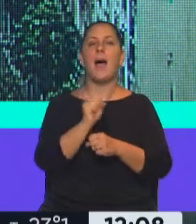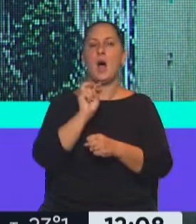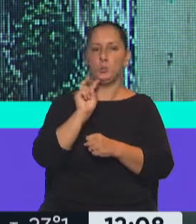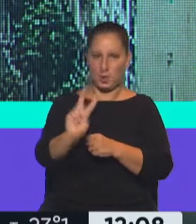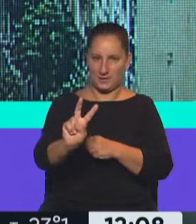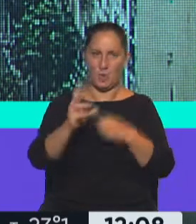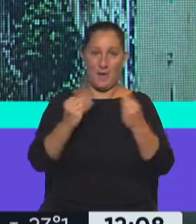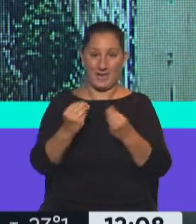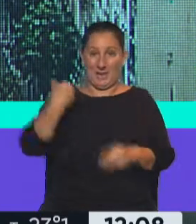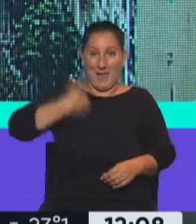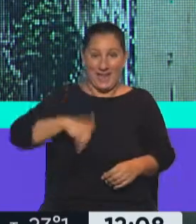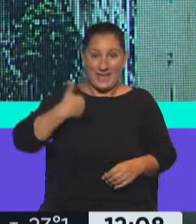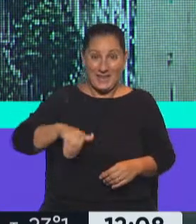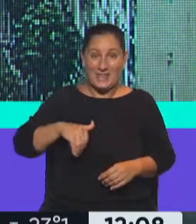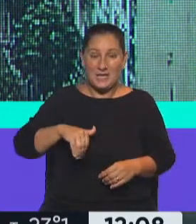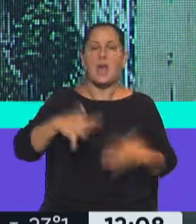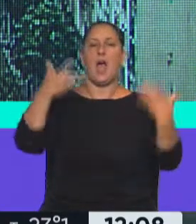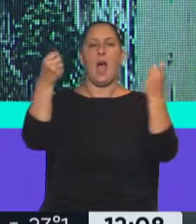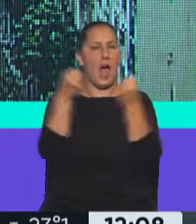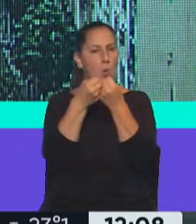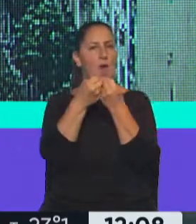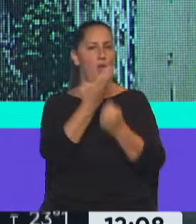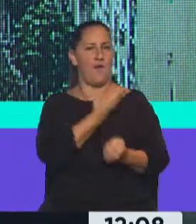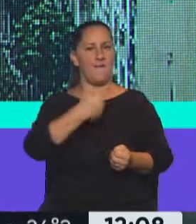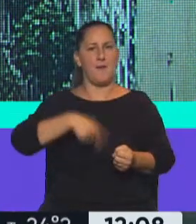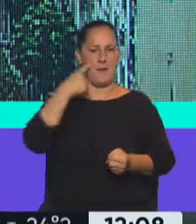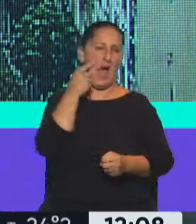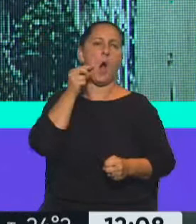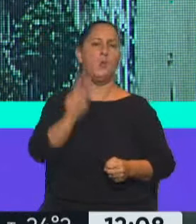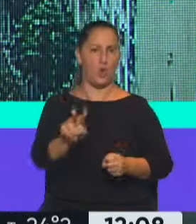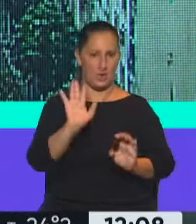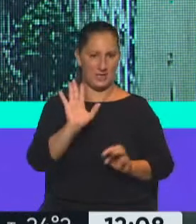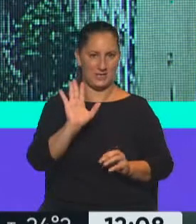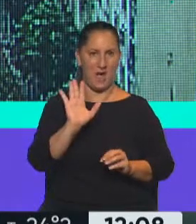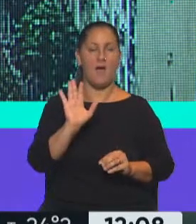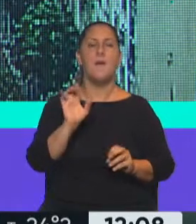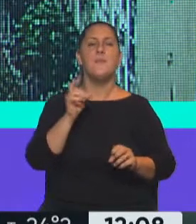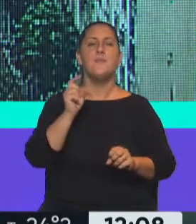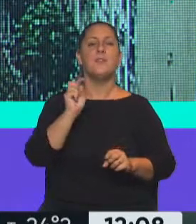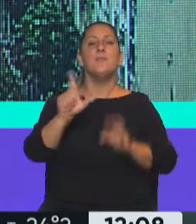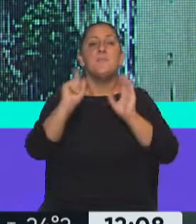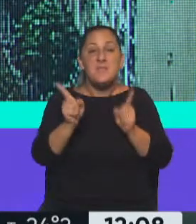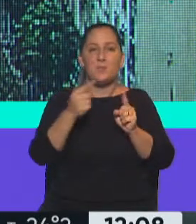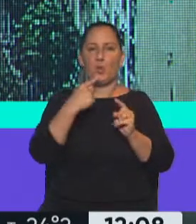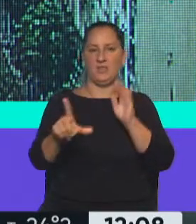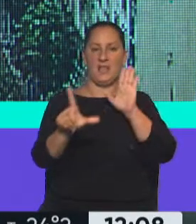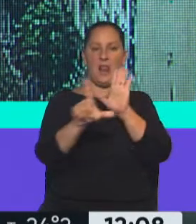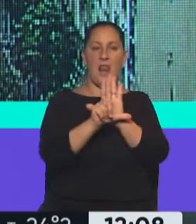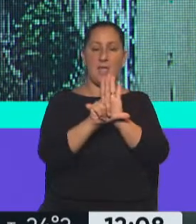para que la República Argentina haga acuerdo con el FMI en el marco de la ley de